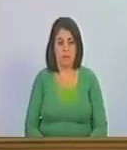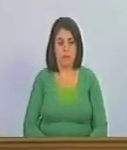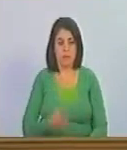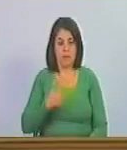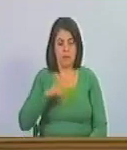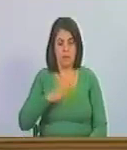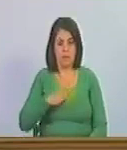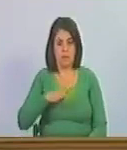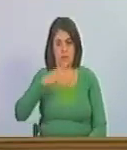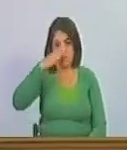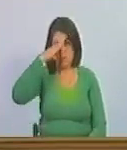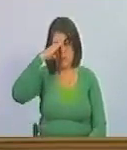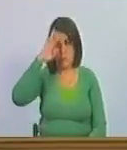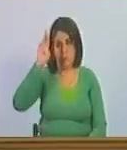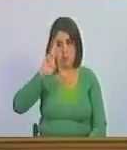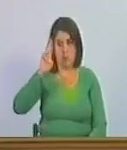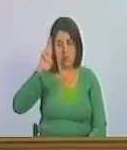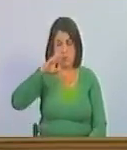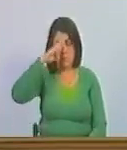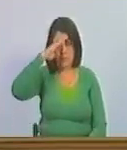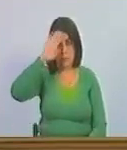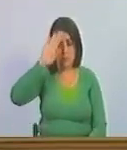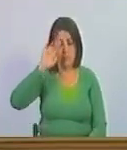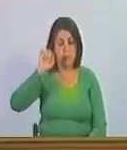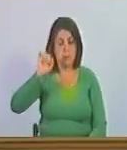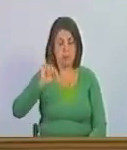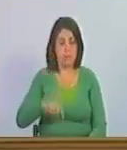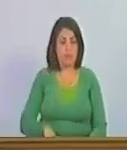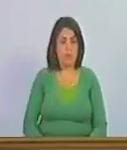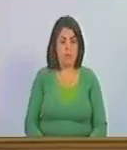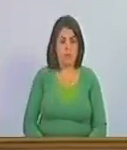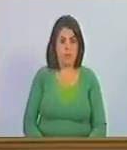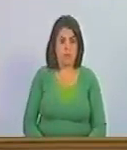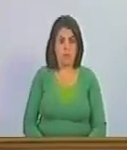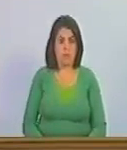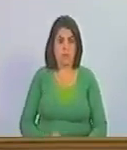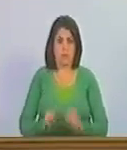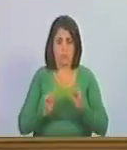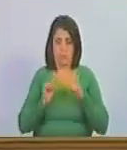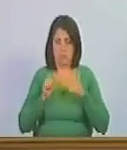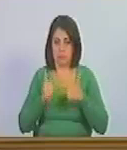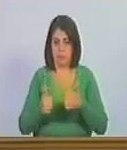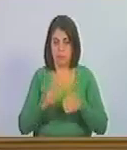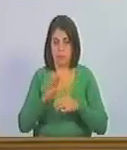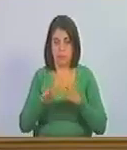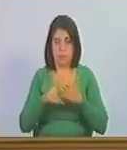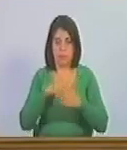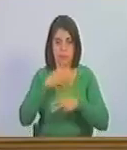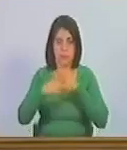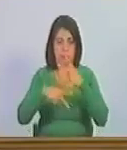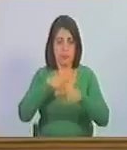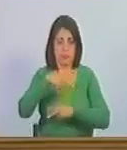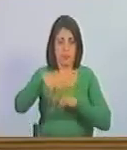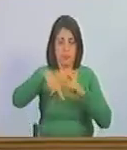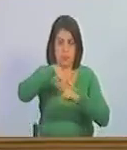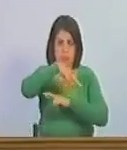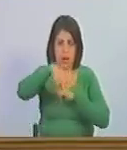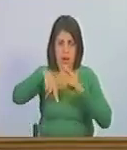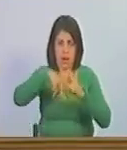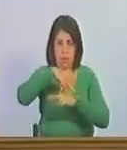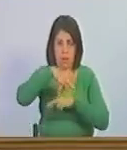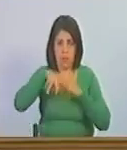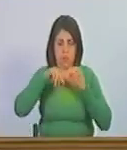querida hermana de República de Cuba y que desencadenaría el proceso que condujo